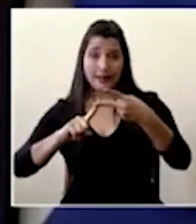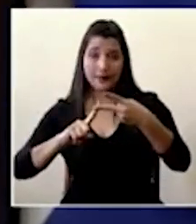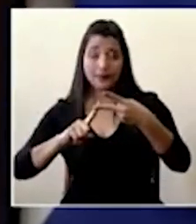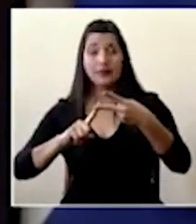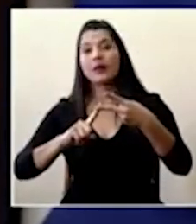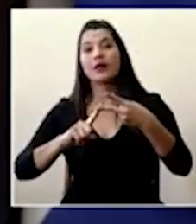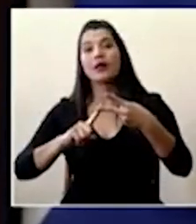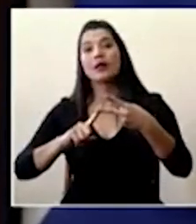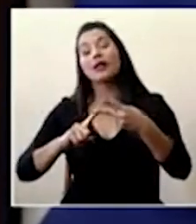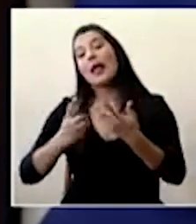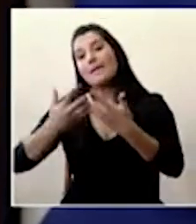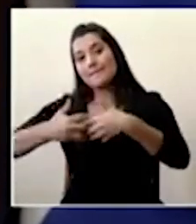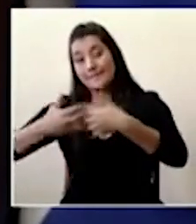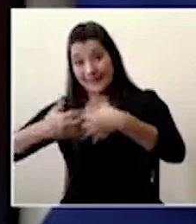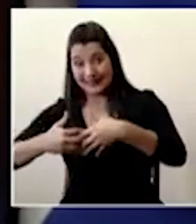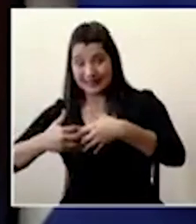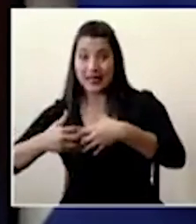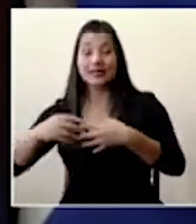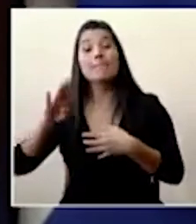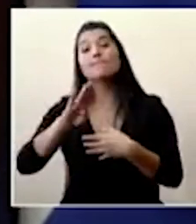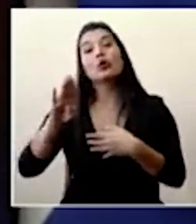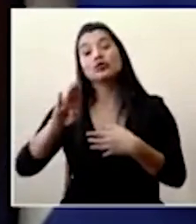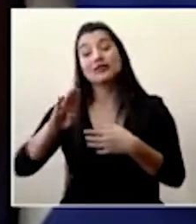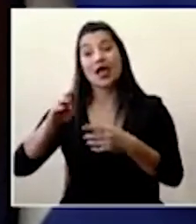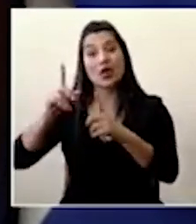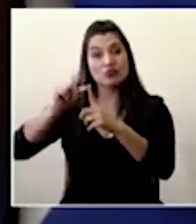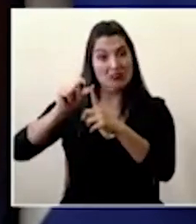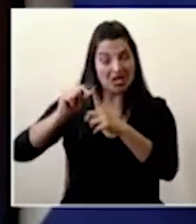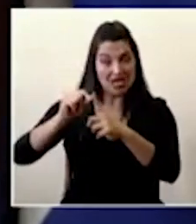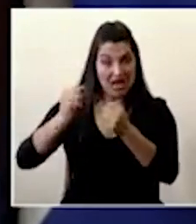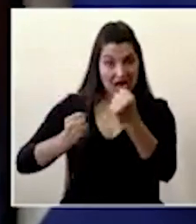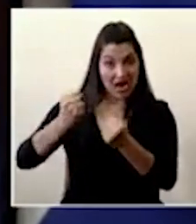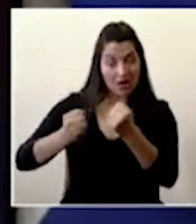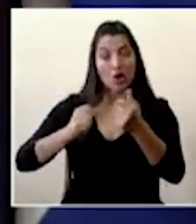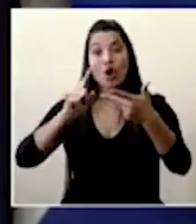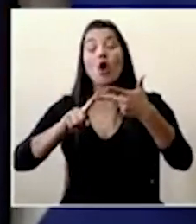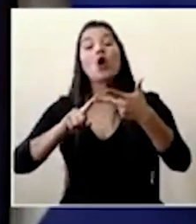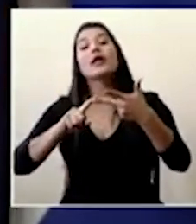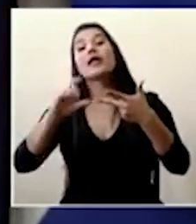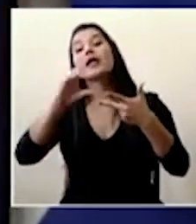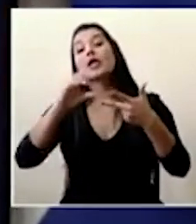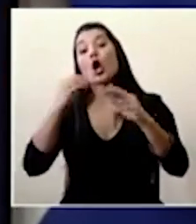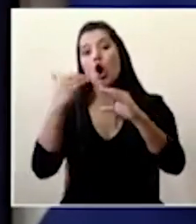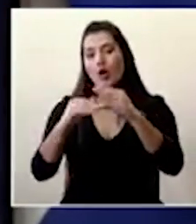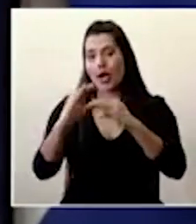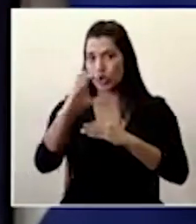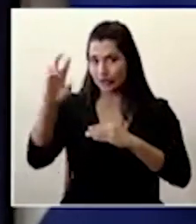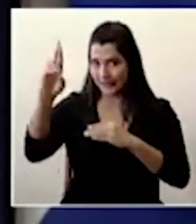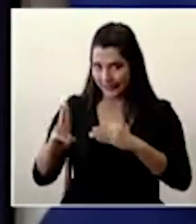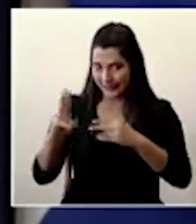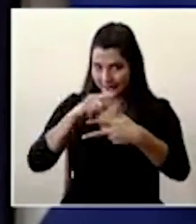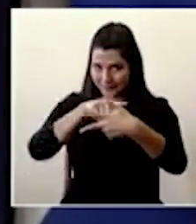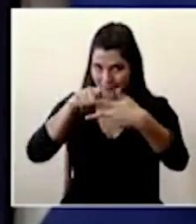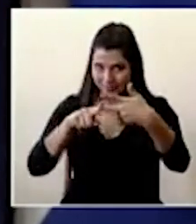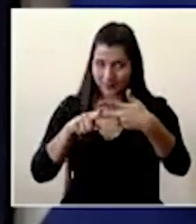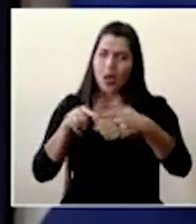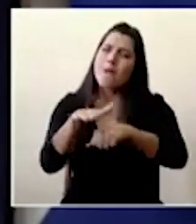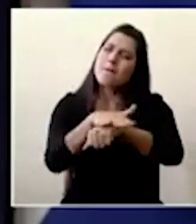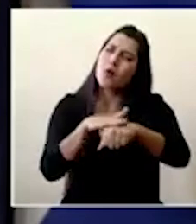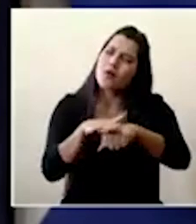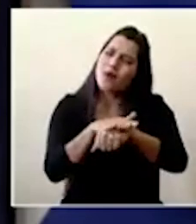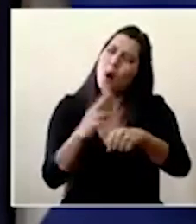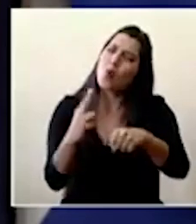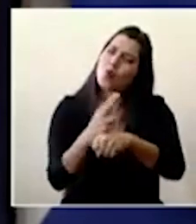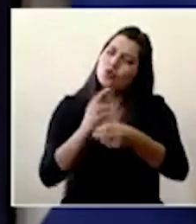Budget Car Rental y Correo de Costa Rica. Así que, por favor, utilicen los números